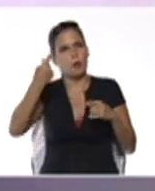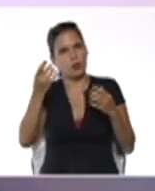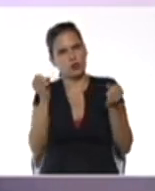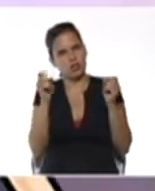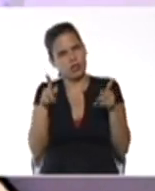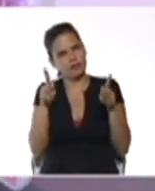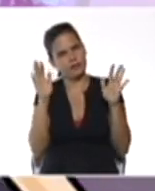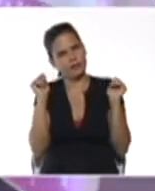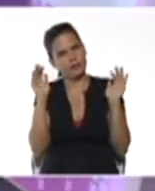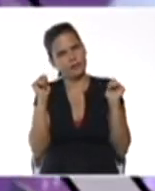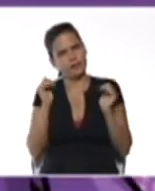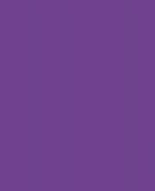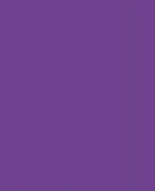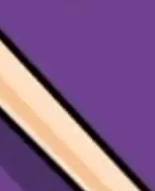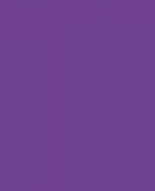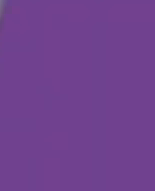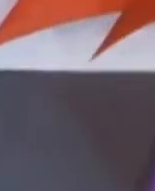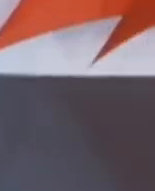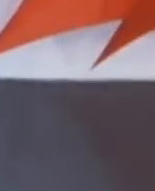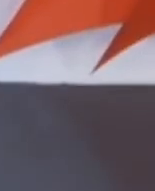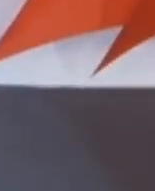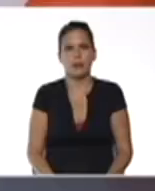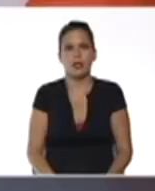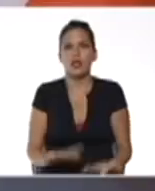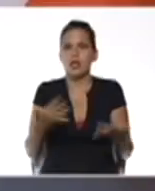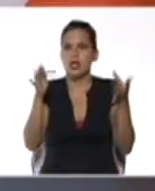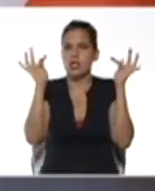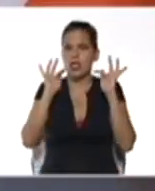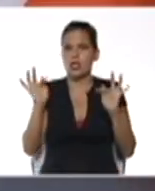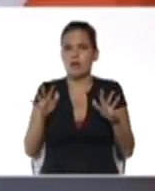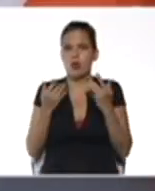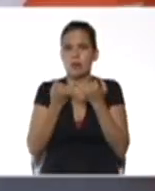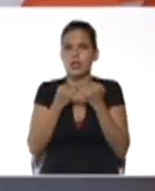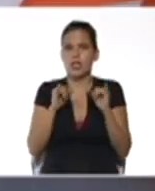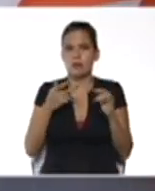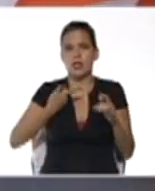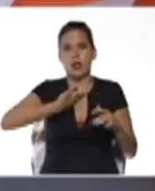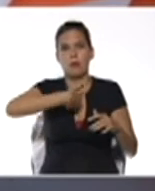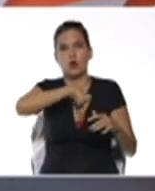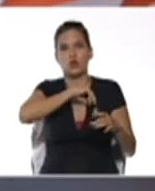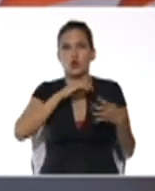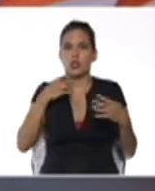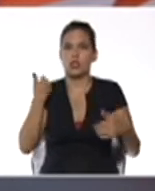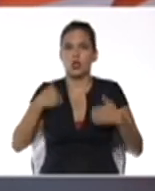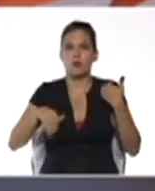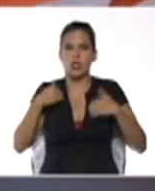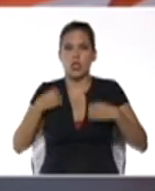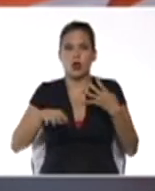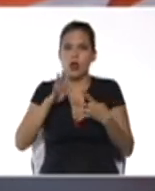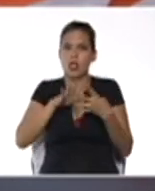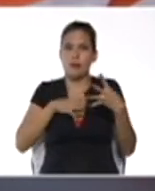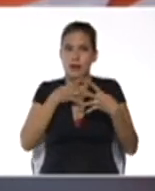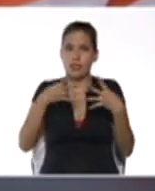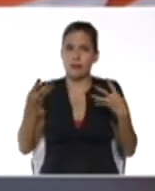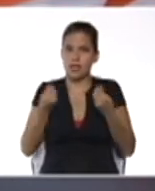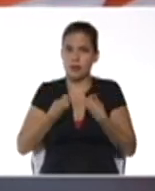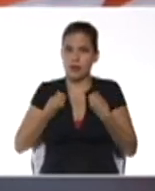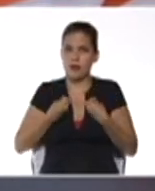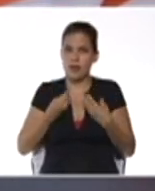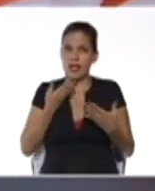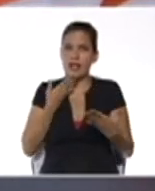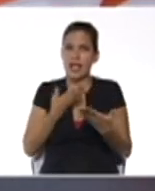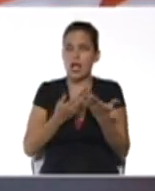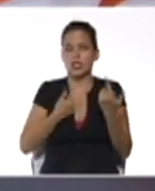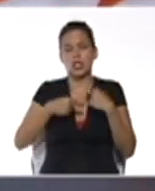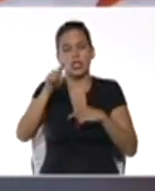oportunidad y de esta manera finalizamos nuestro miércoles de matemáticas para la vida gracias